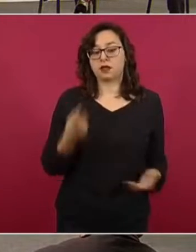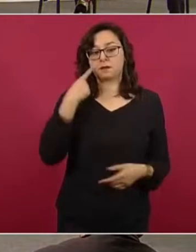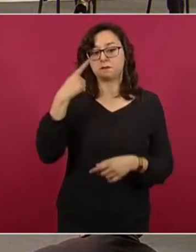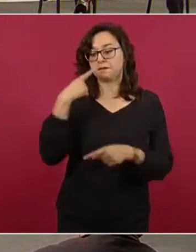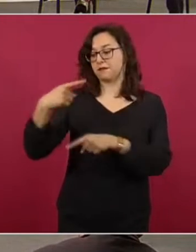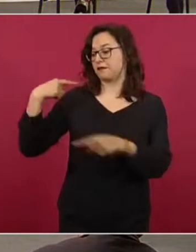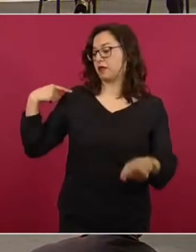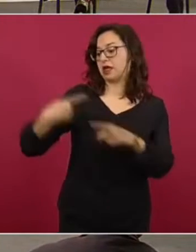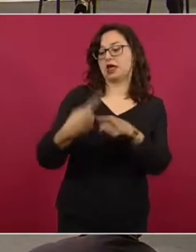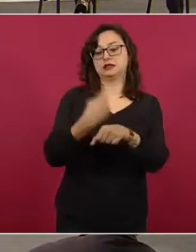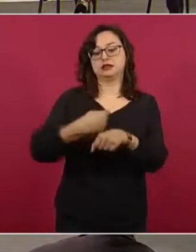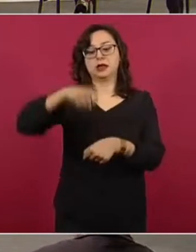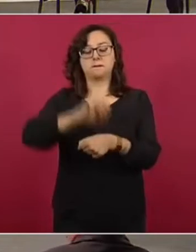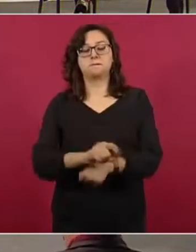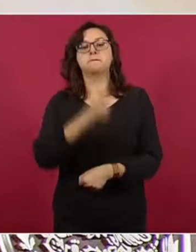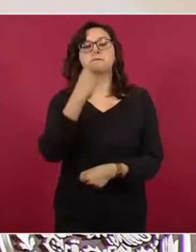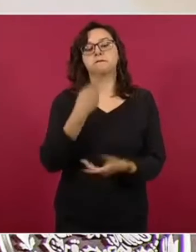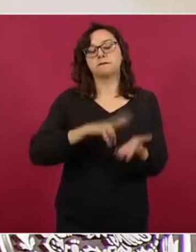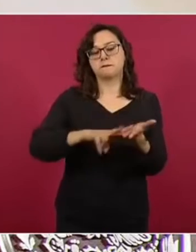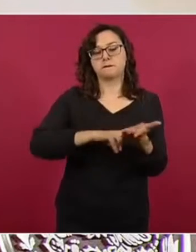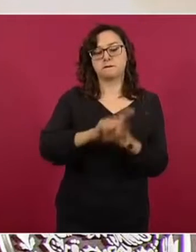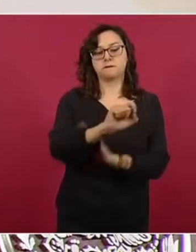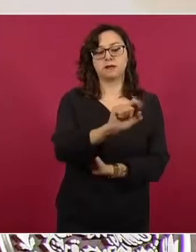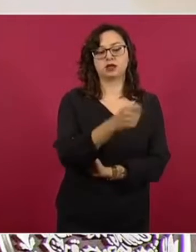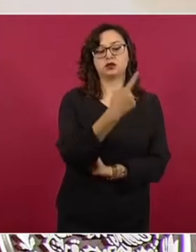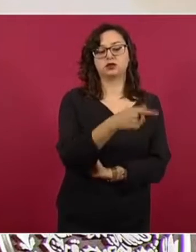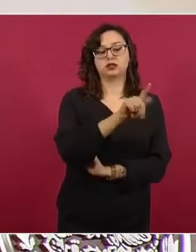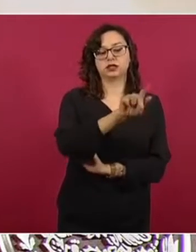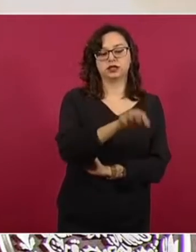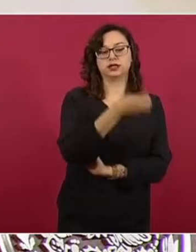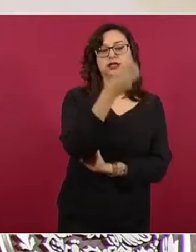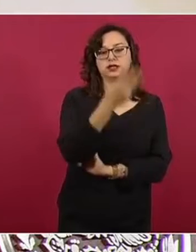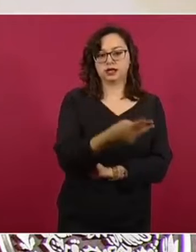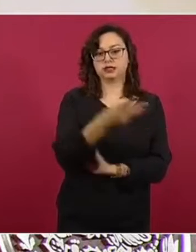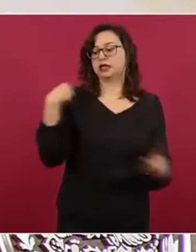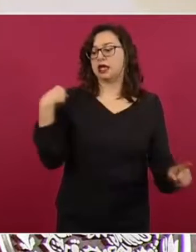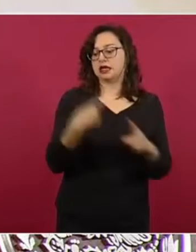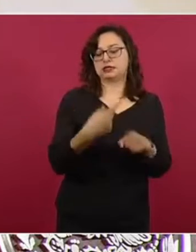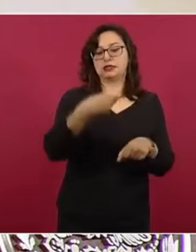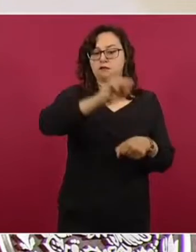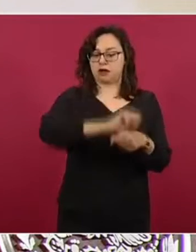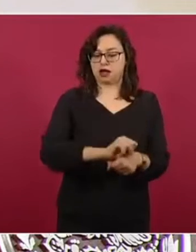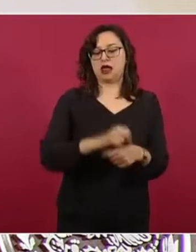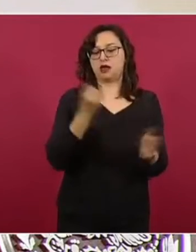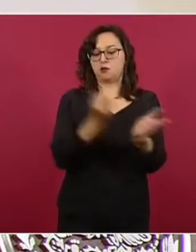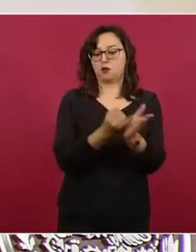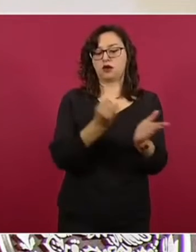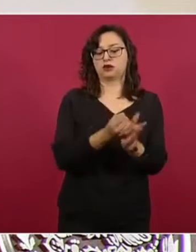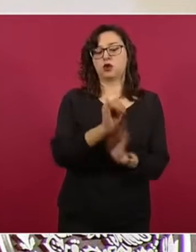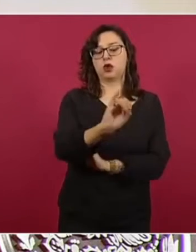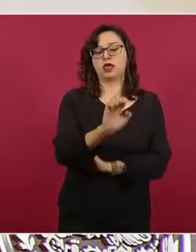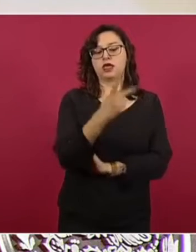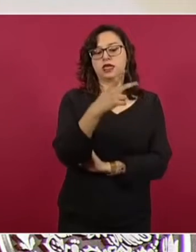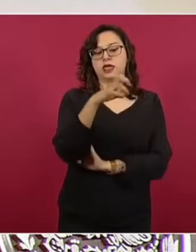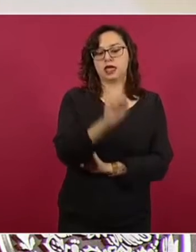pasada para la gasolina regular, 21 pesos con 73 centavos, otra vez en esta semana 100 por ciento de incentivo,